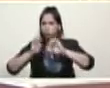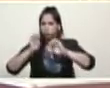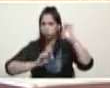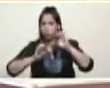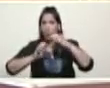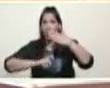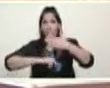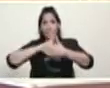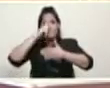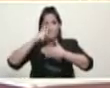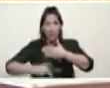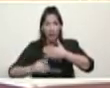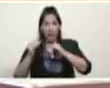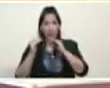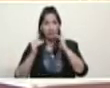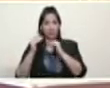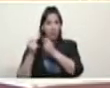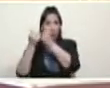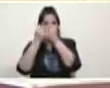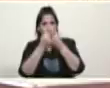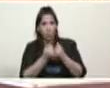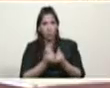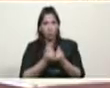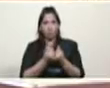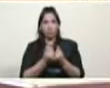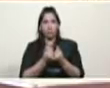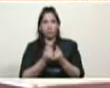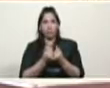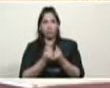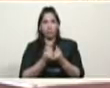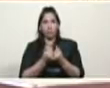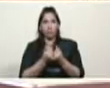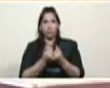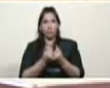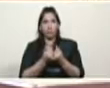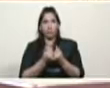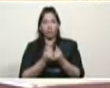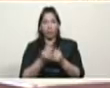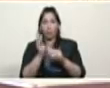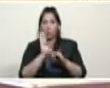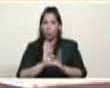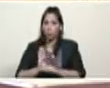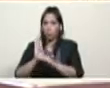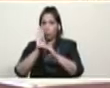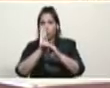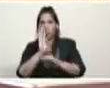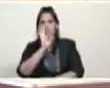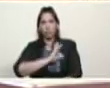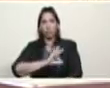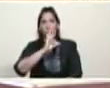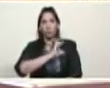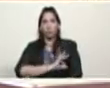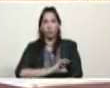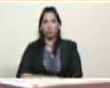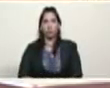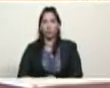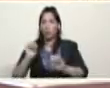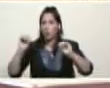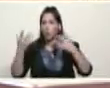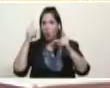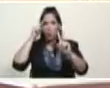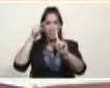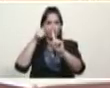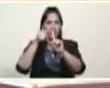para la estabilidad económica, la protección social y el logro de las